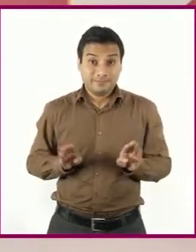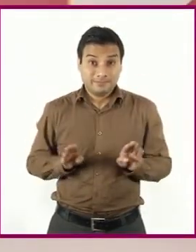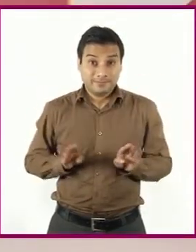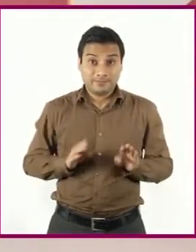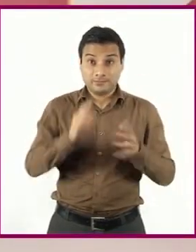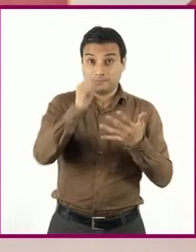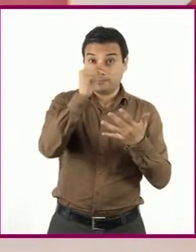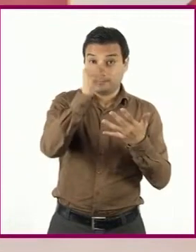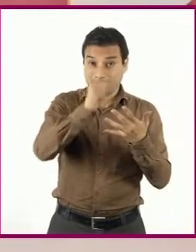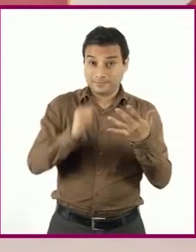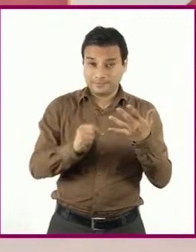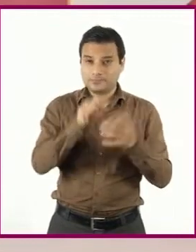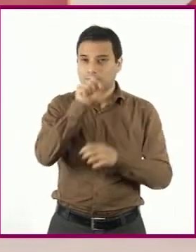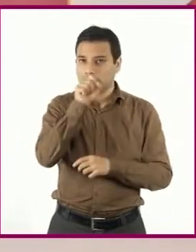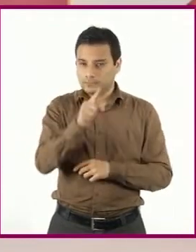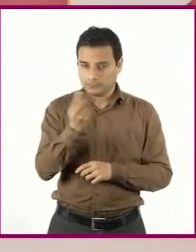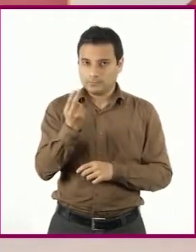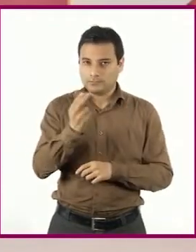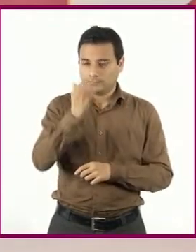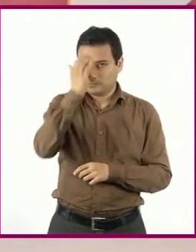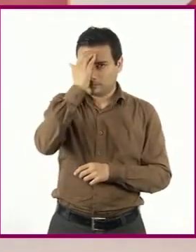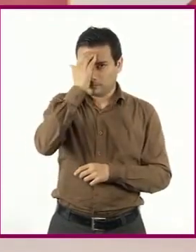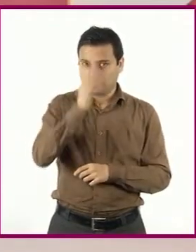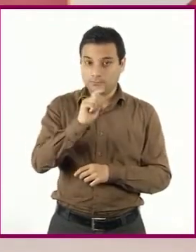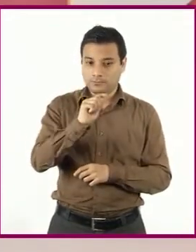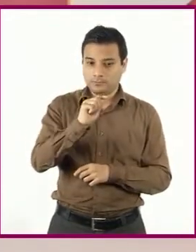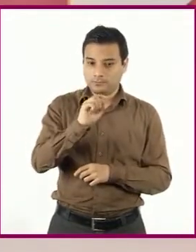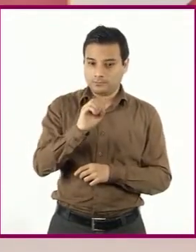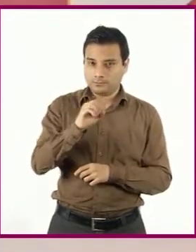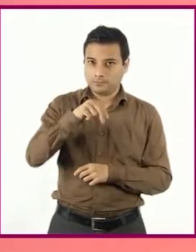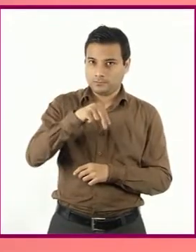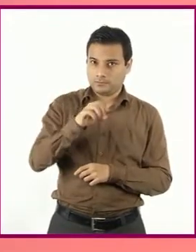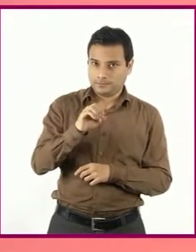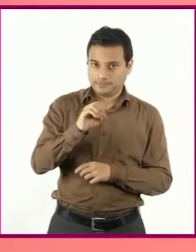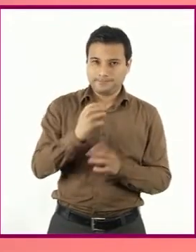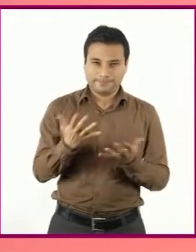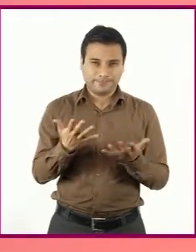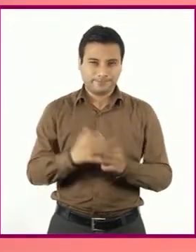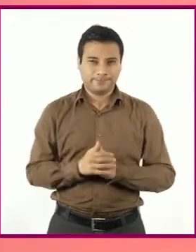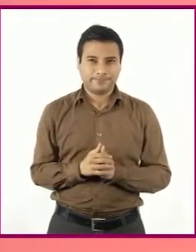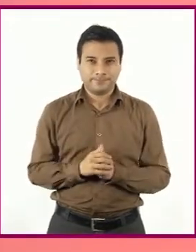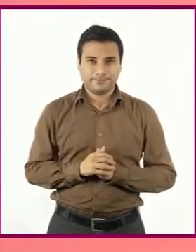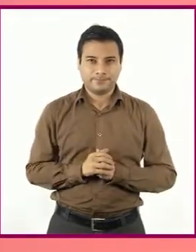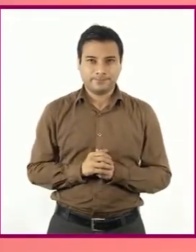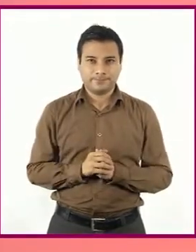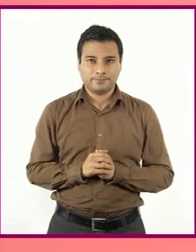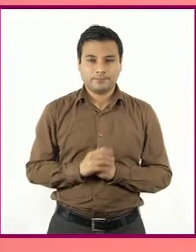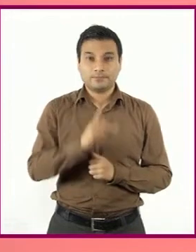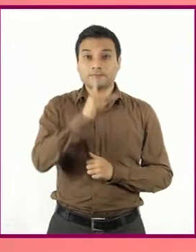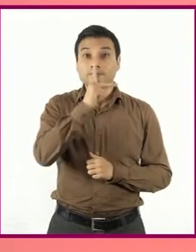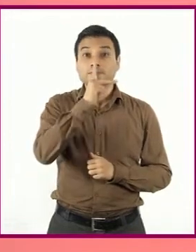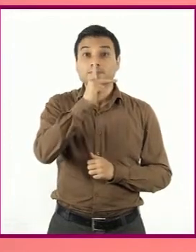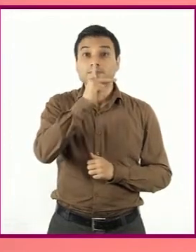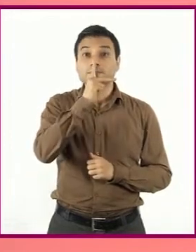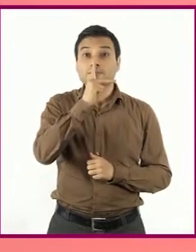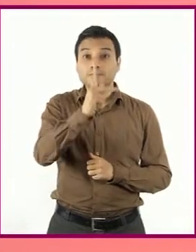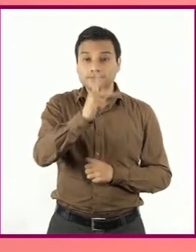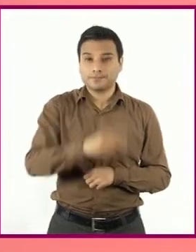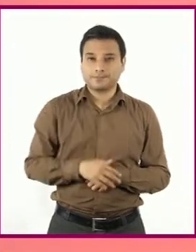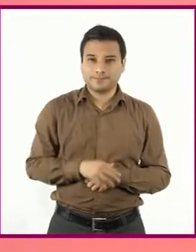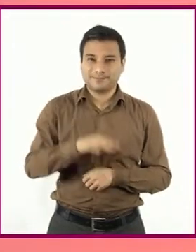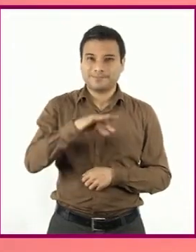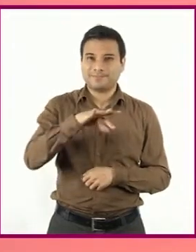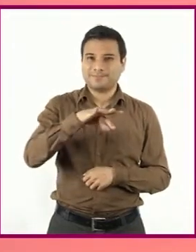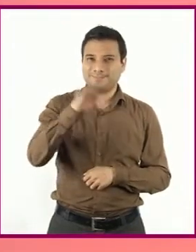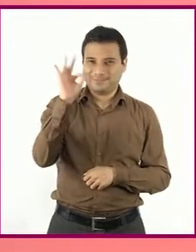tono empleado en su redacción. De acuerdo con la elección de palabras y los acontecimientos